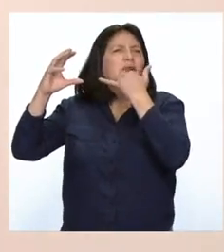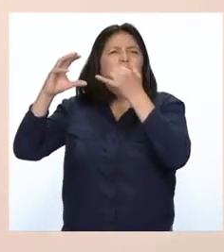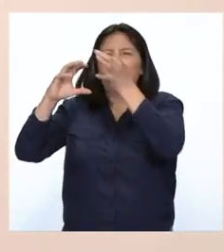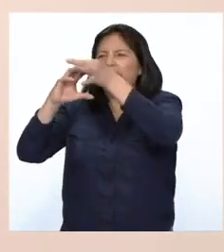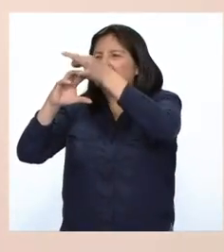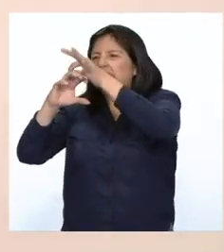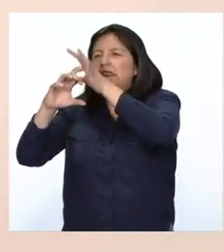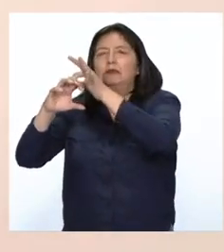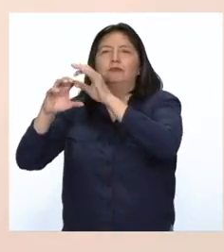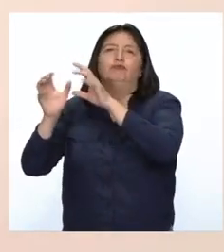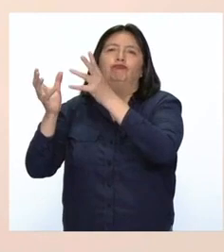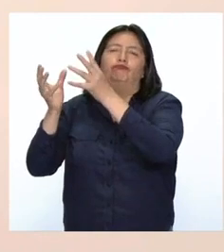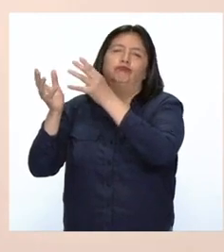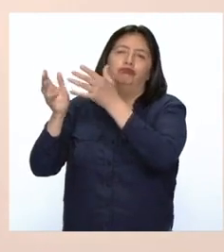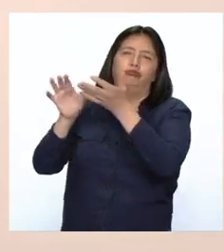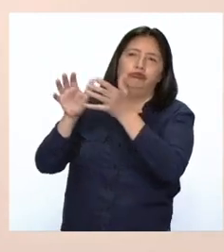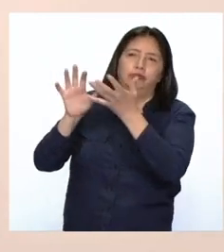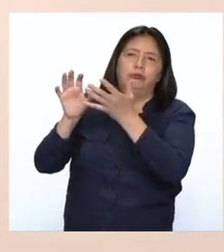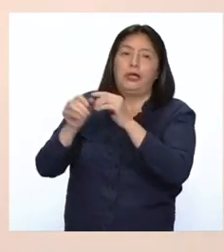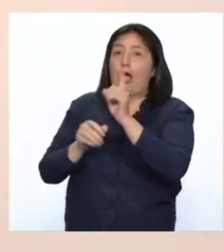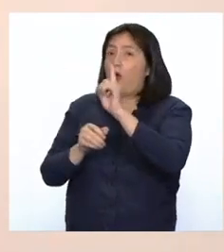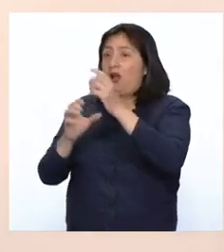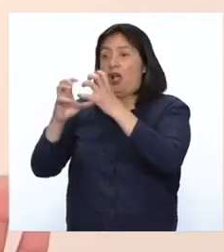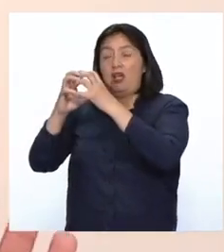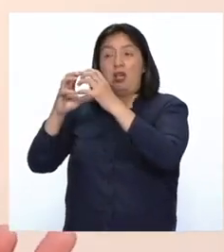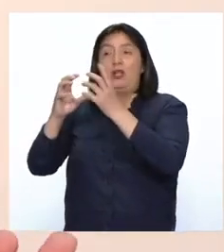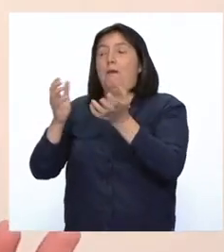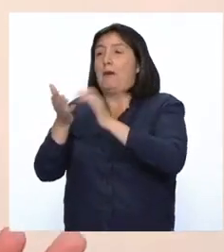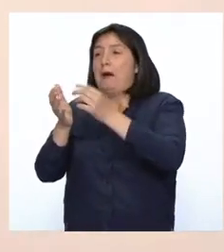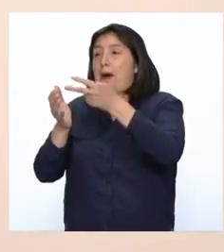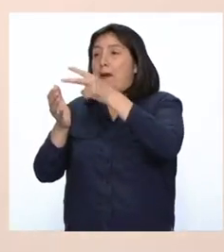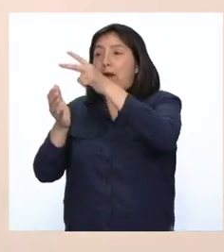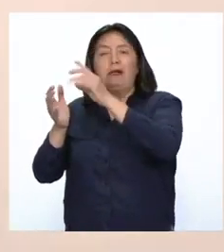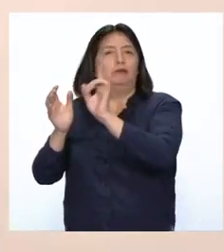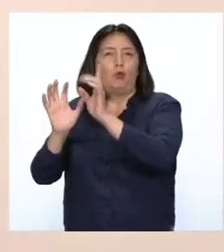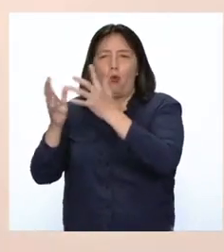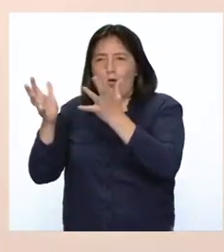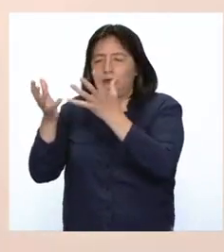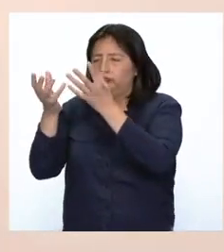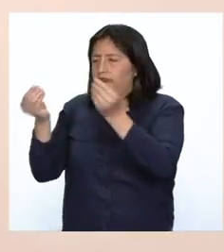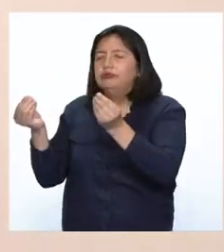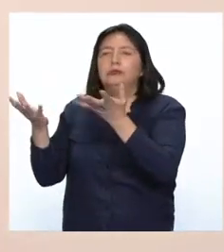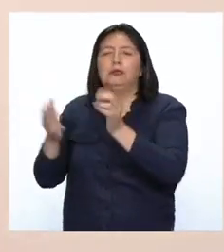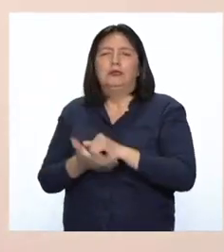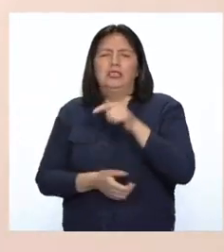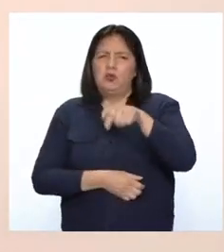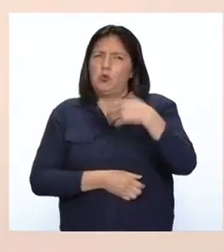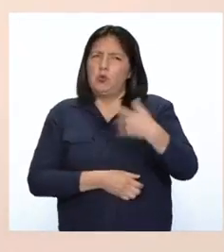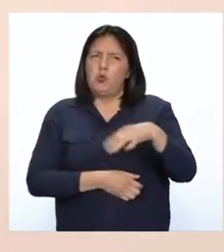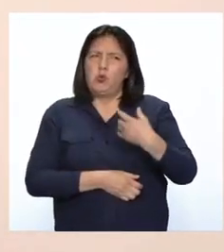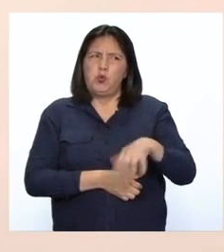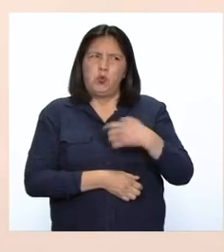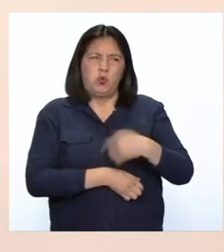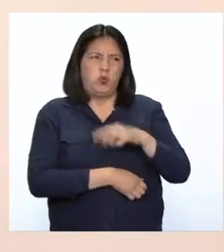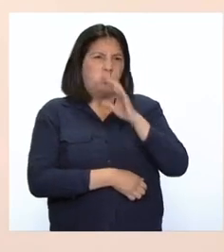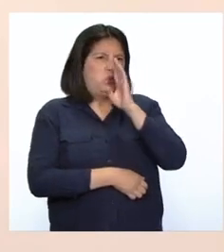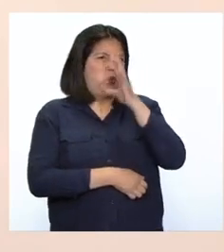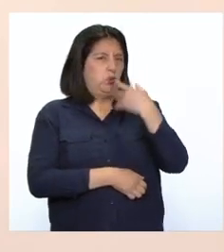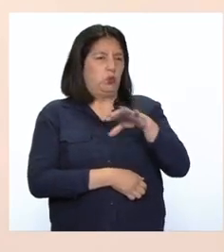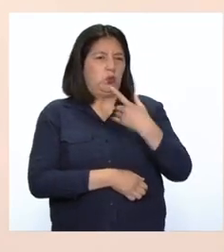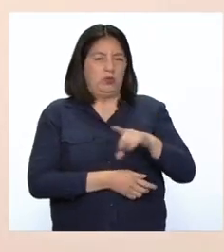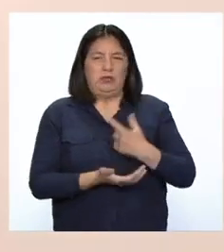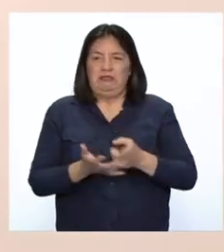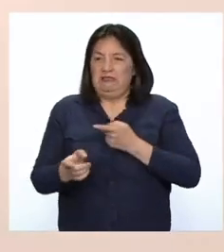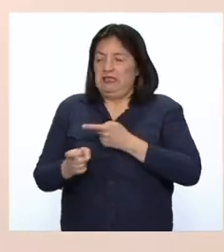se mueren. Como no se reproducen, se pierden. Esto es muy serio y afecta nuestro